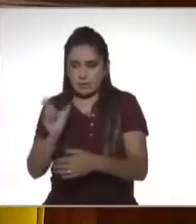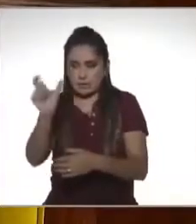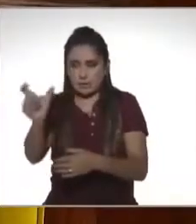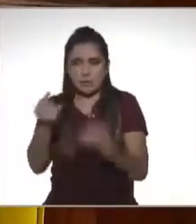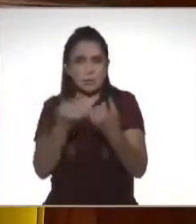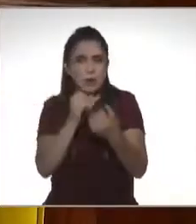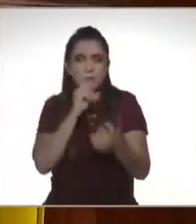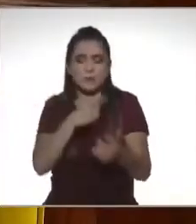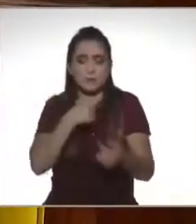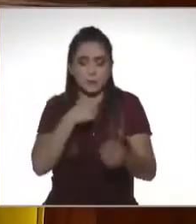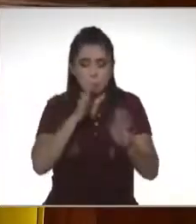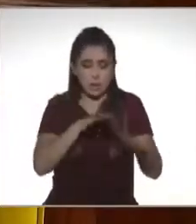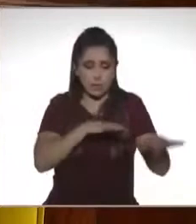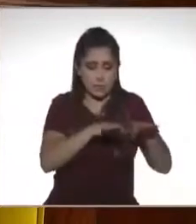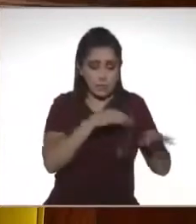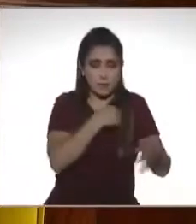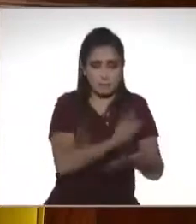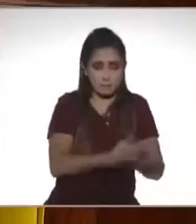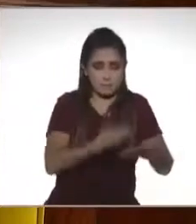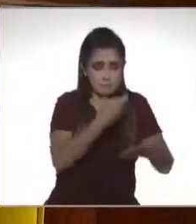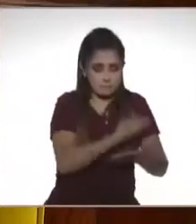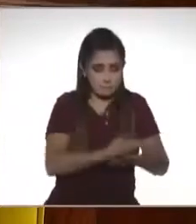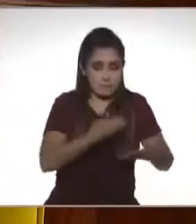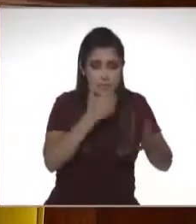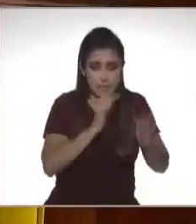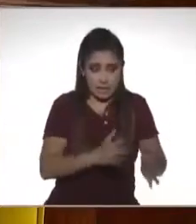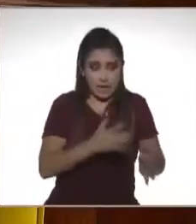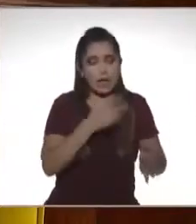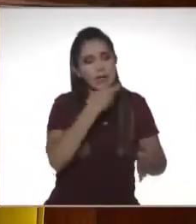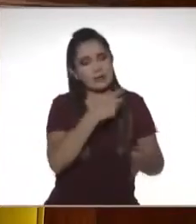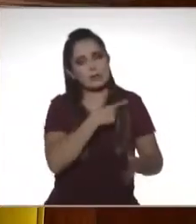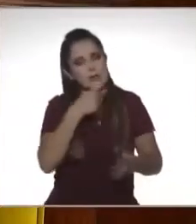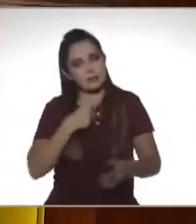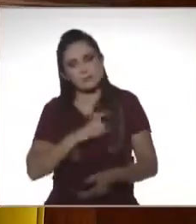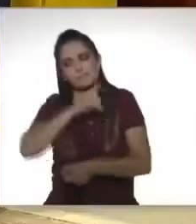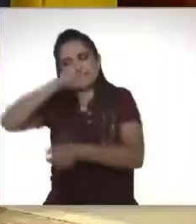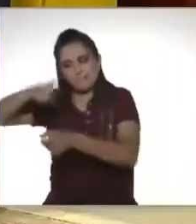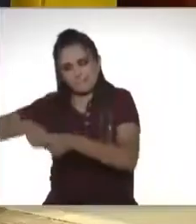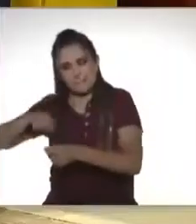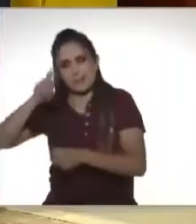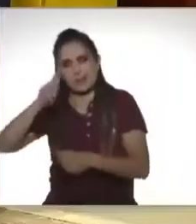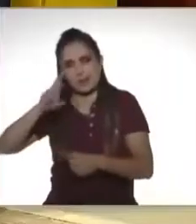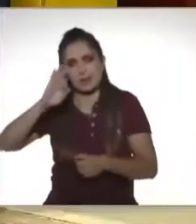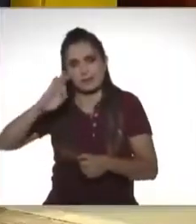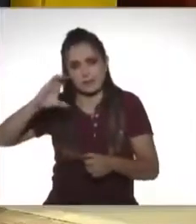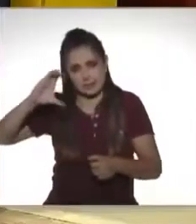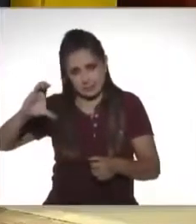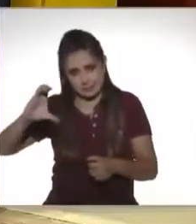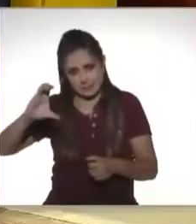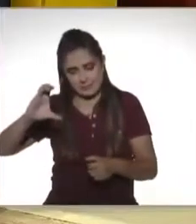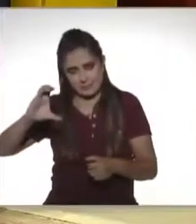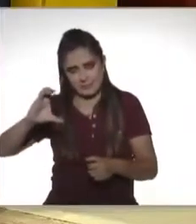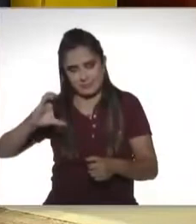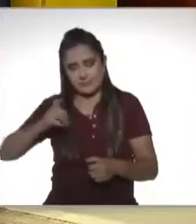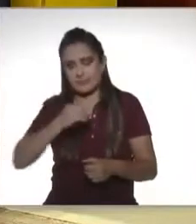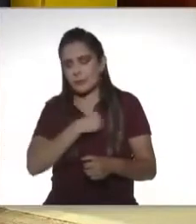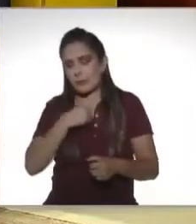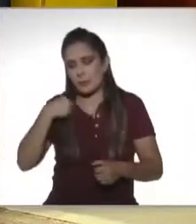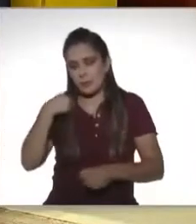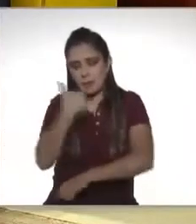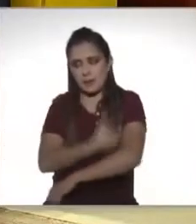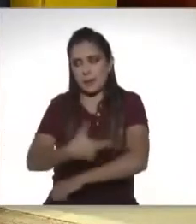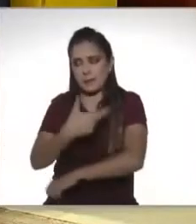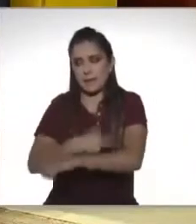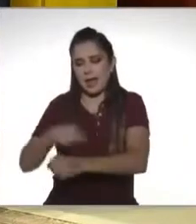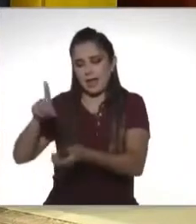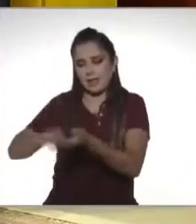ya en el padrón de personas obligadas a pagar impuestos, se dice que es el Registro Federal de Contribuyentes. Están obligados a tramitar este